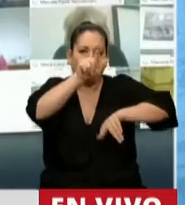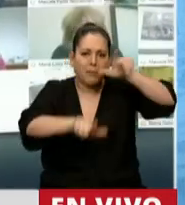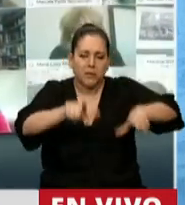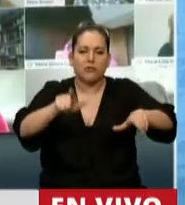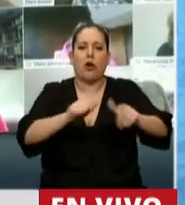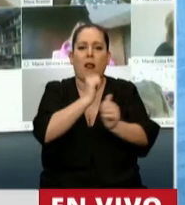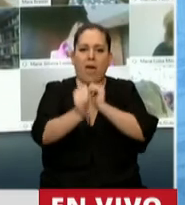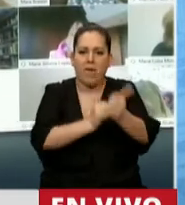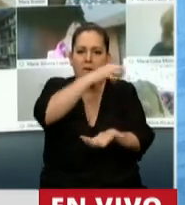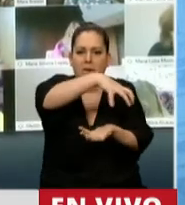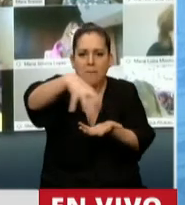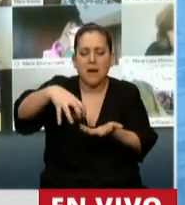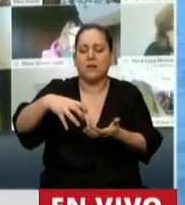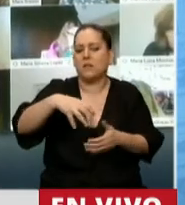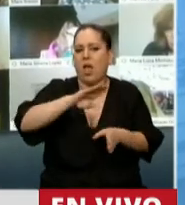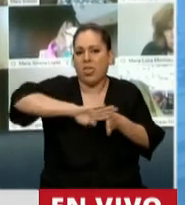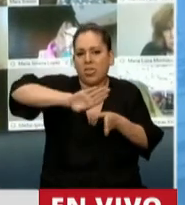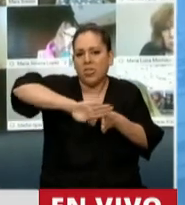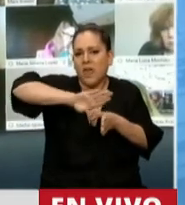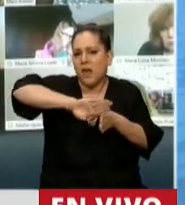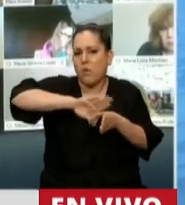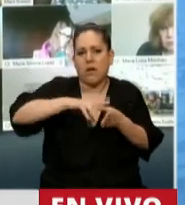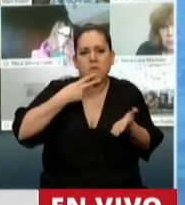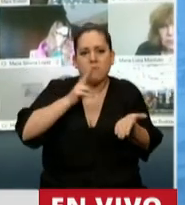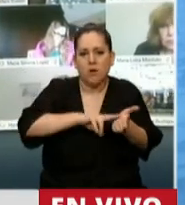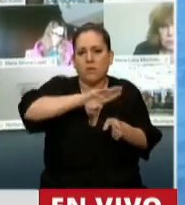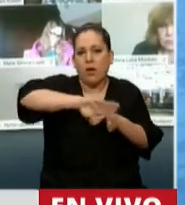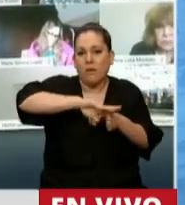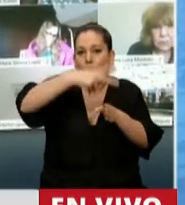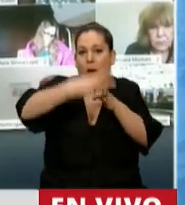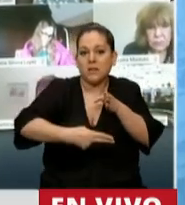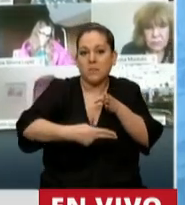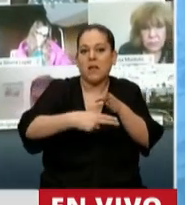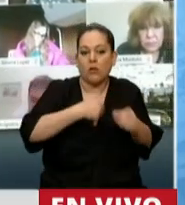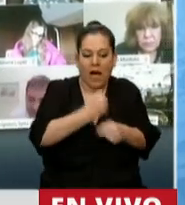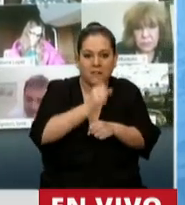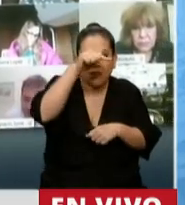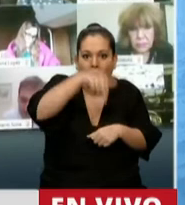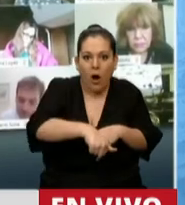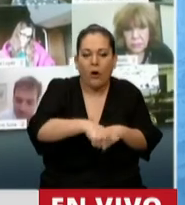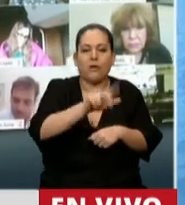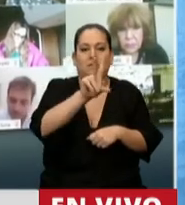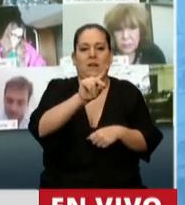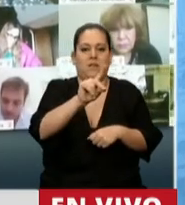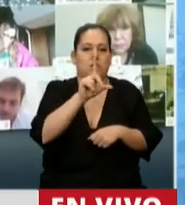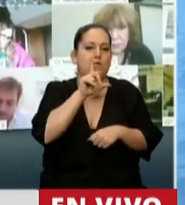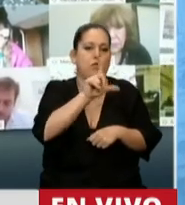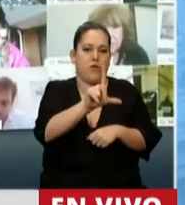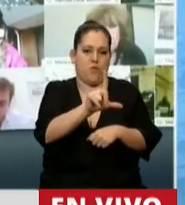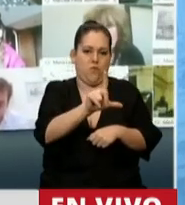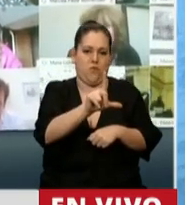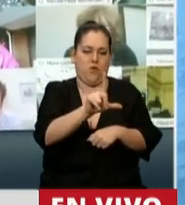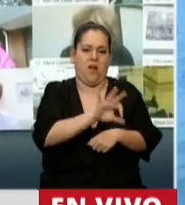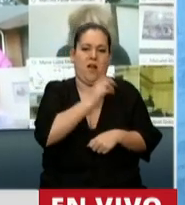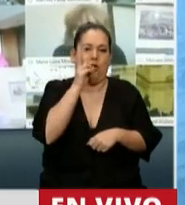Argentina por todas las deudas impositivas vencidas al día de hoy, 31 de julio